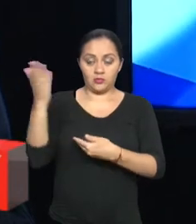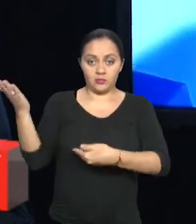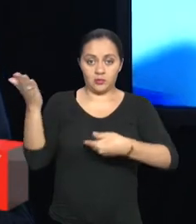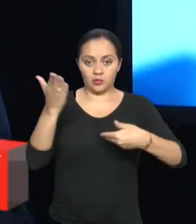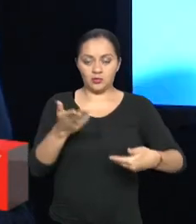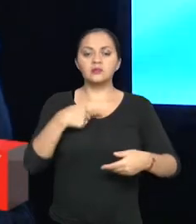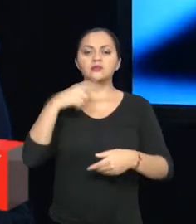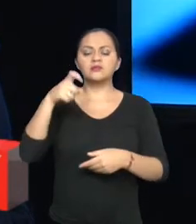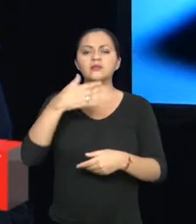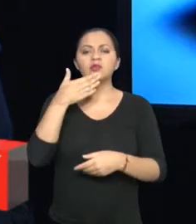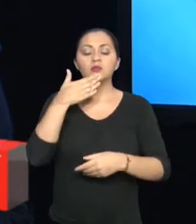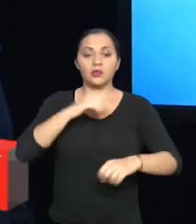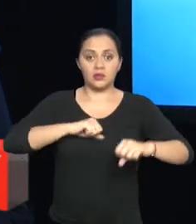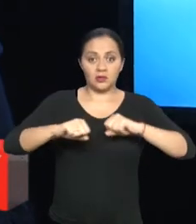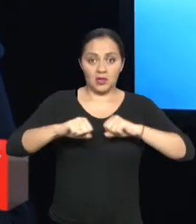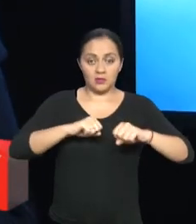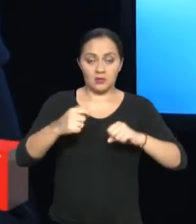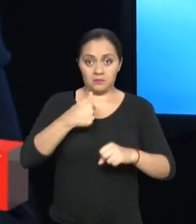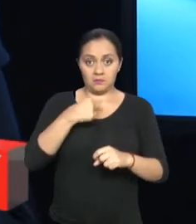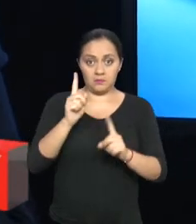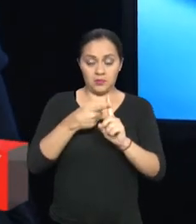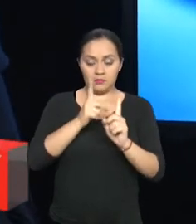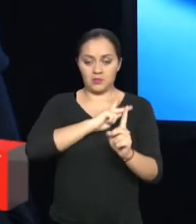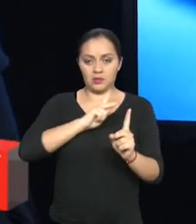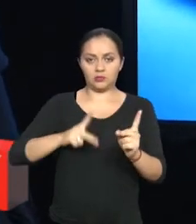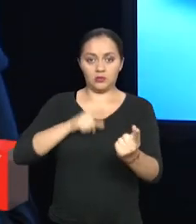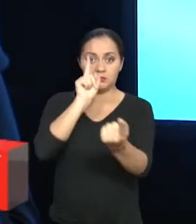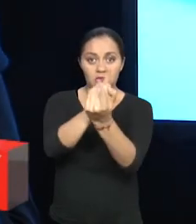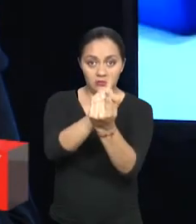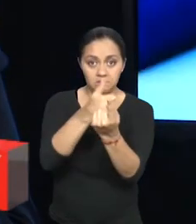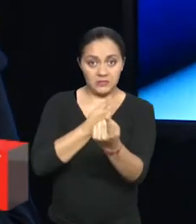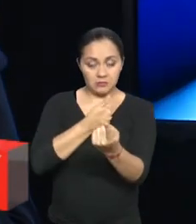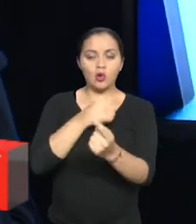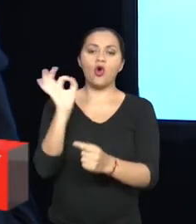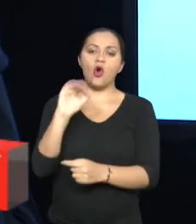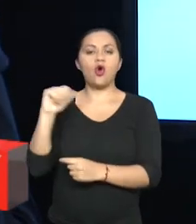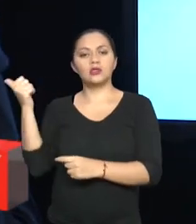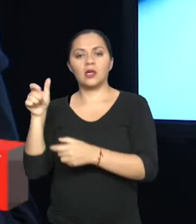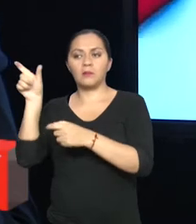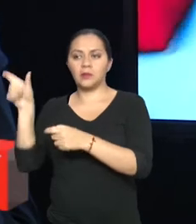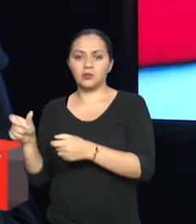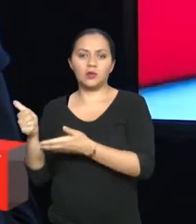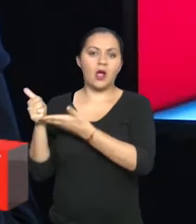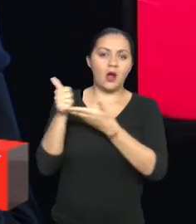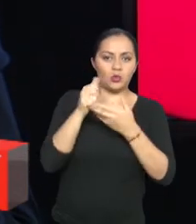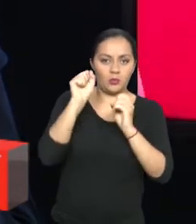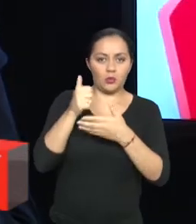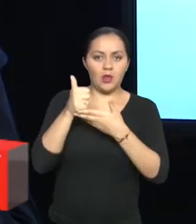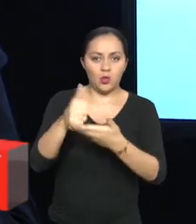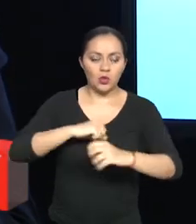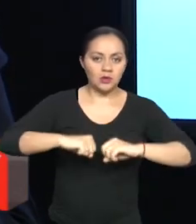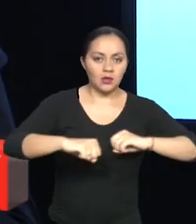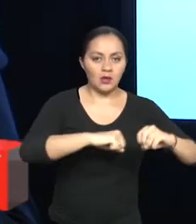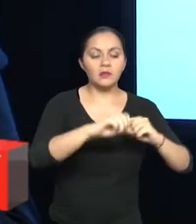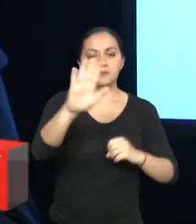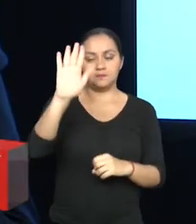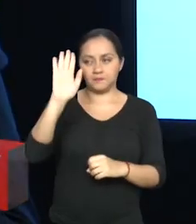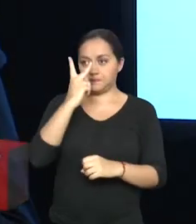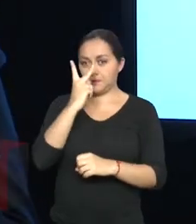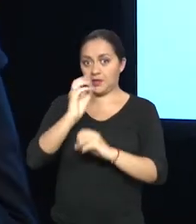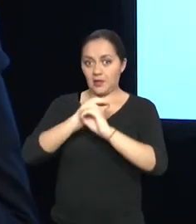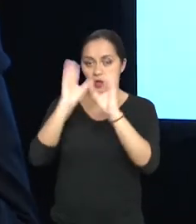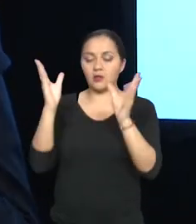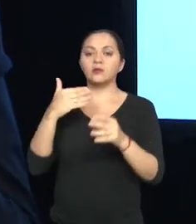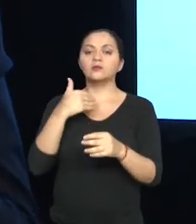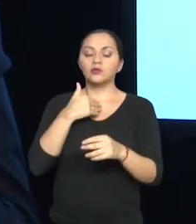trámite debe ser personalizado o no necesariamente personalizado. Si entiendo bien, nosotros teníamos para poder